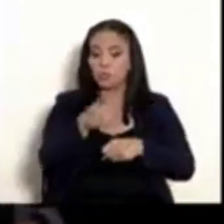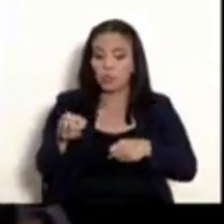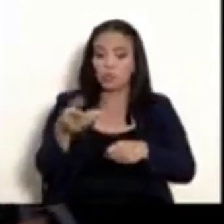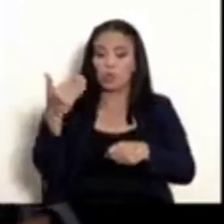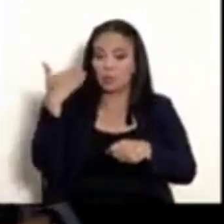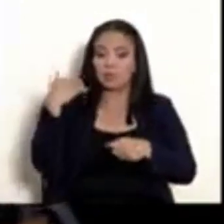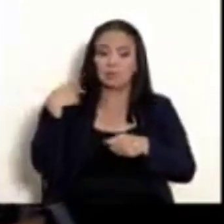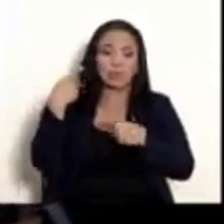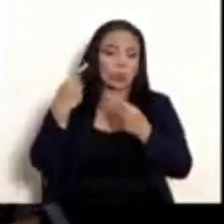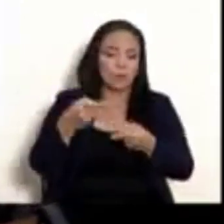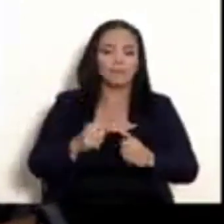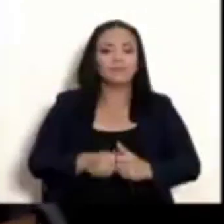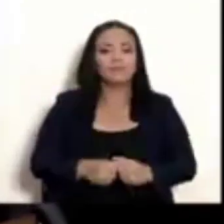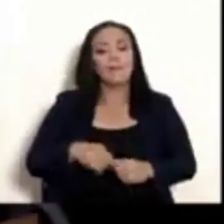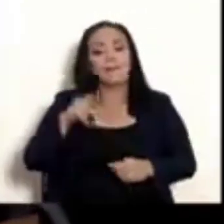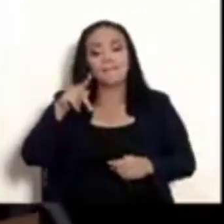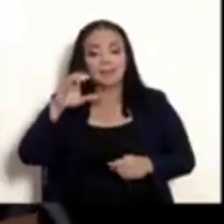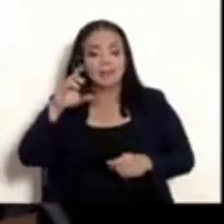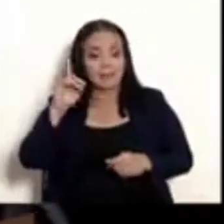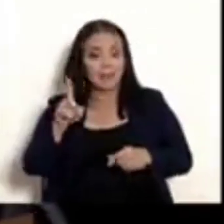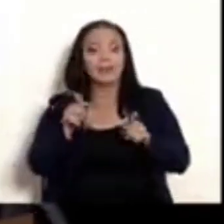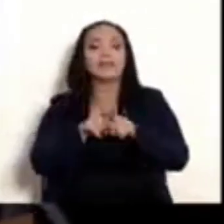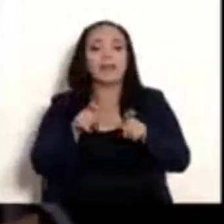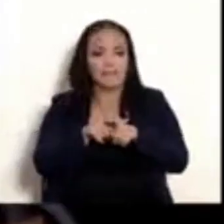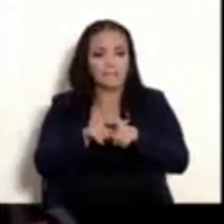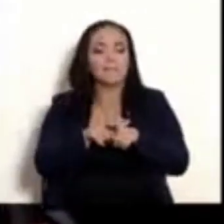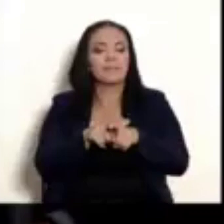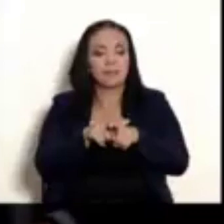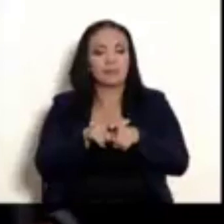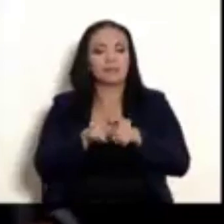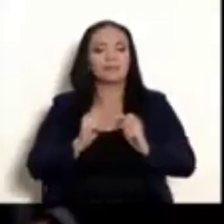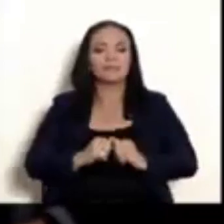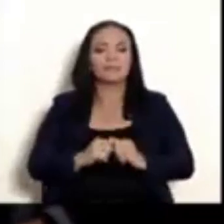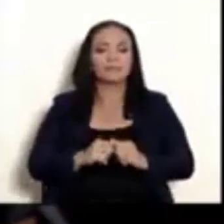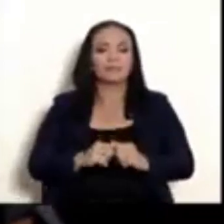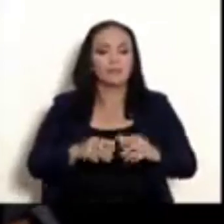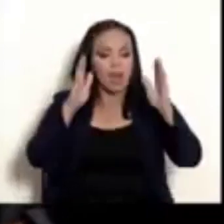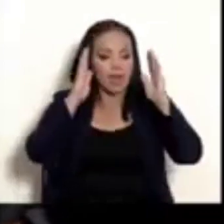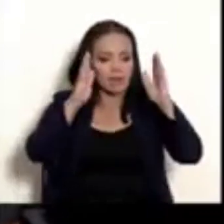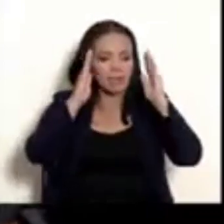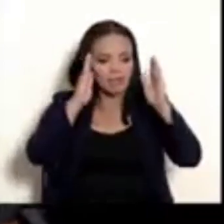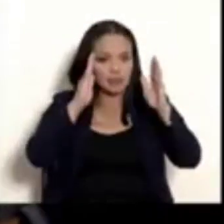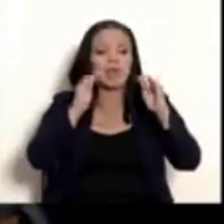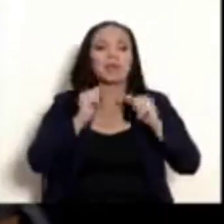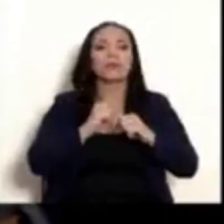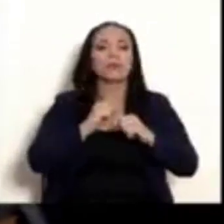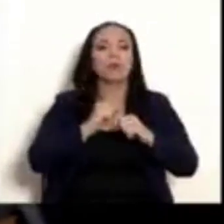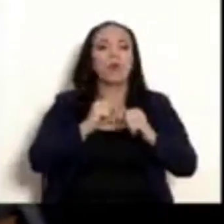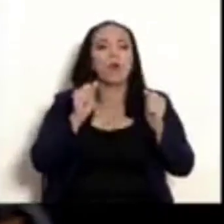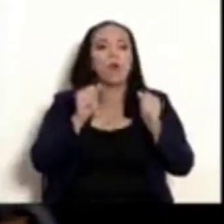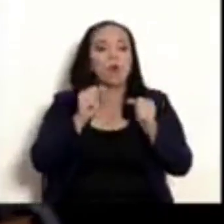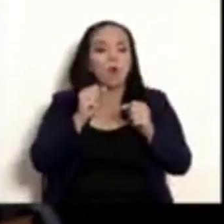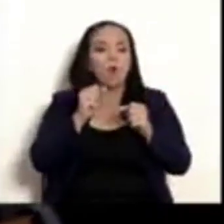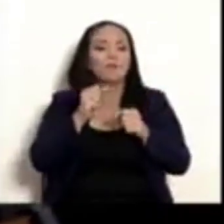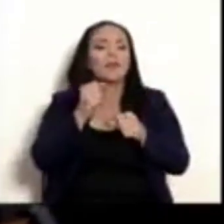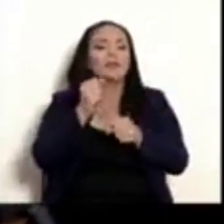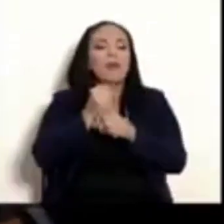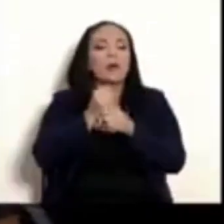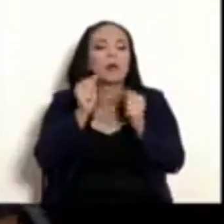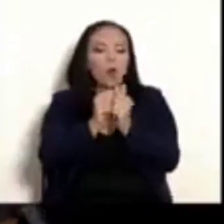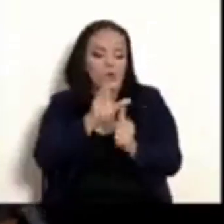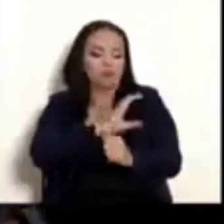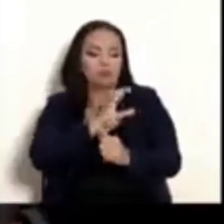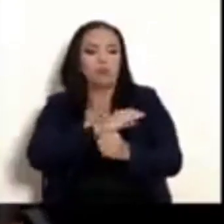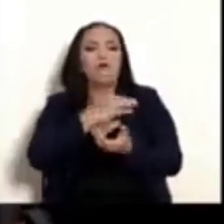La PSD además ha venido teniendo participación en operaciones con la Policía de Fronteras, el Servicio Nacional de